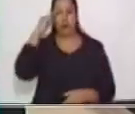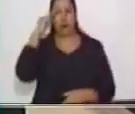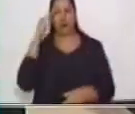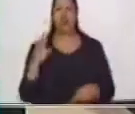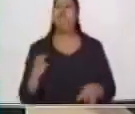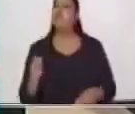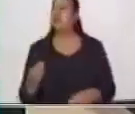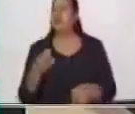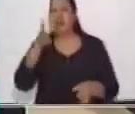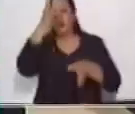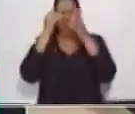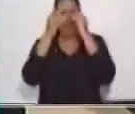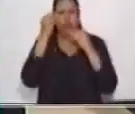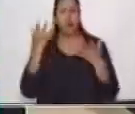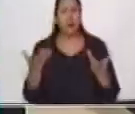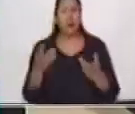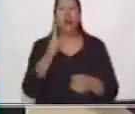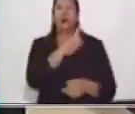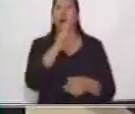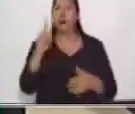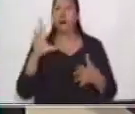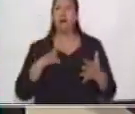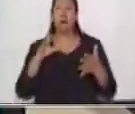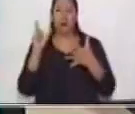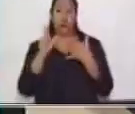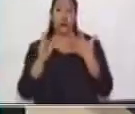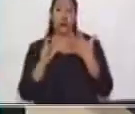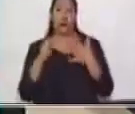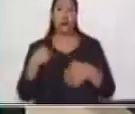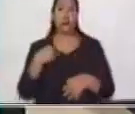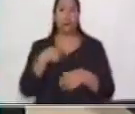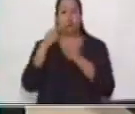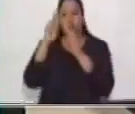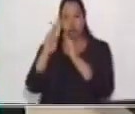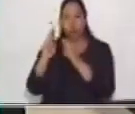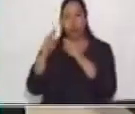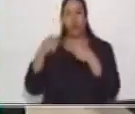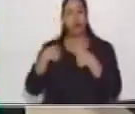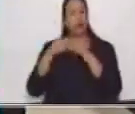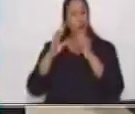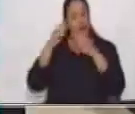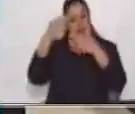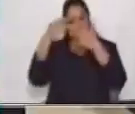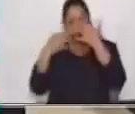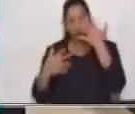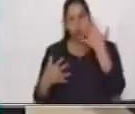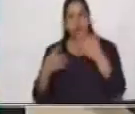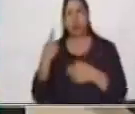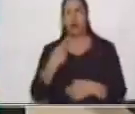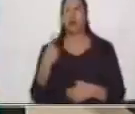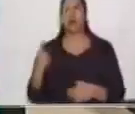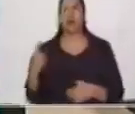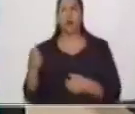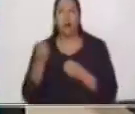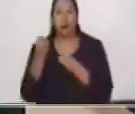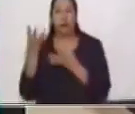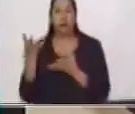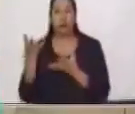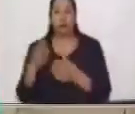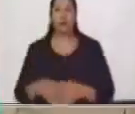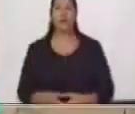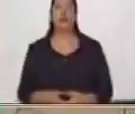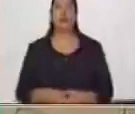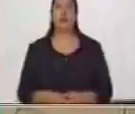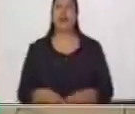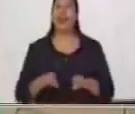sus características, las cuales debo respetar para representar la información. Ahora que ya respondiste qué aprendí, en